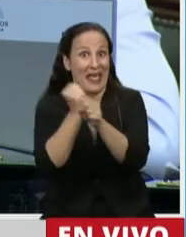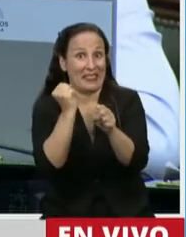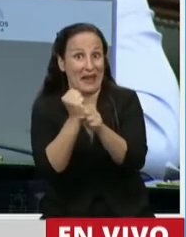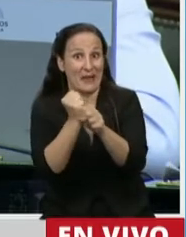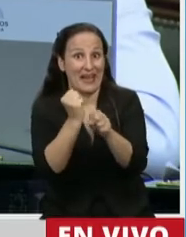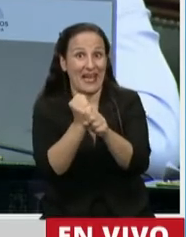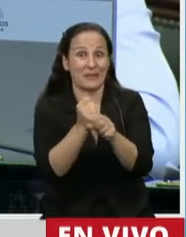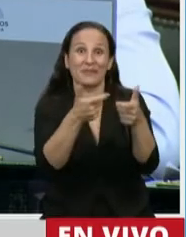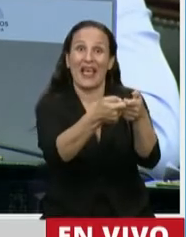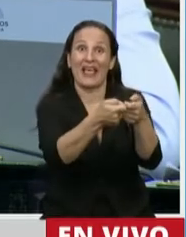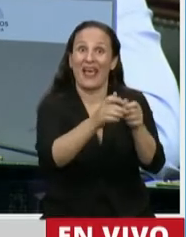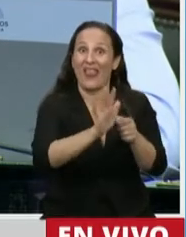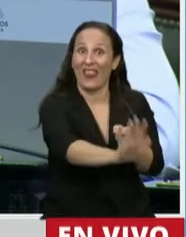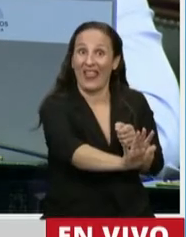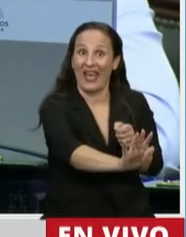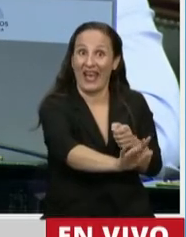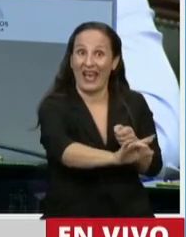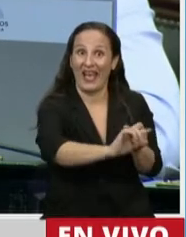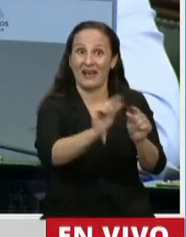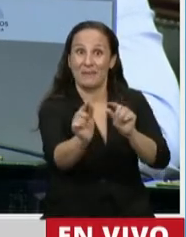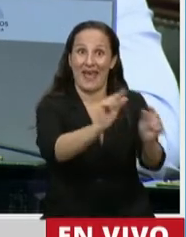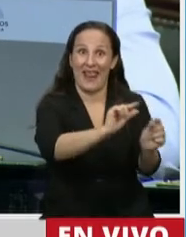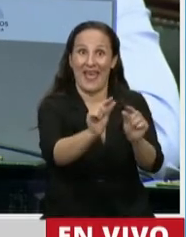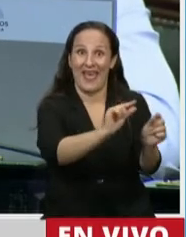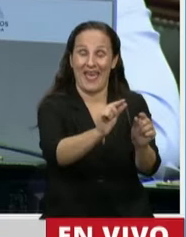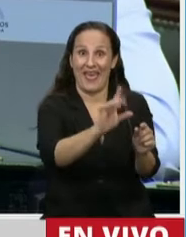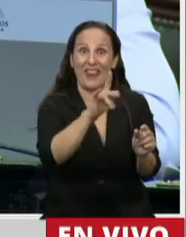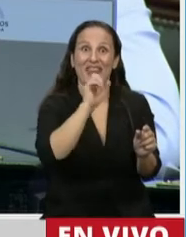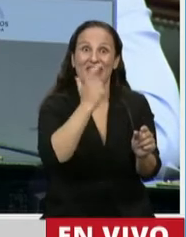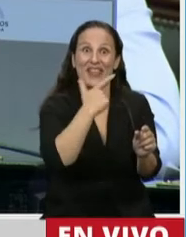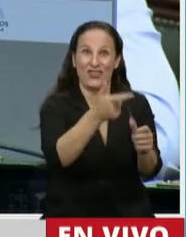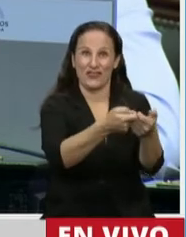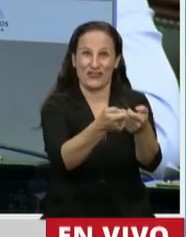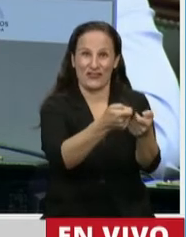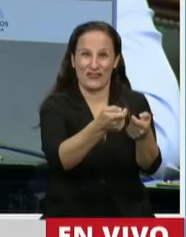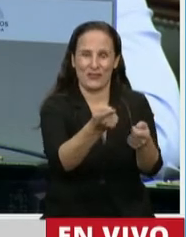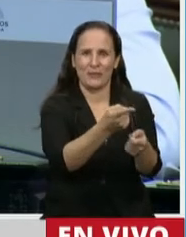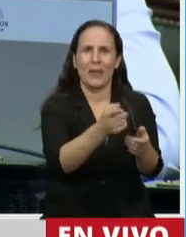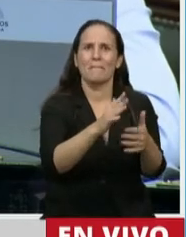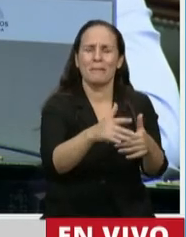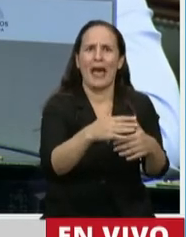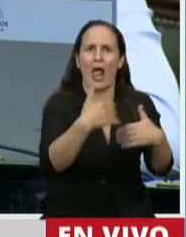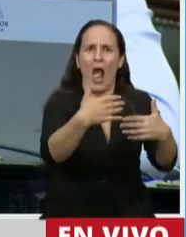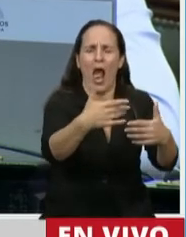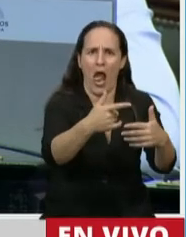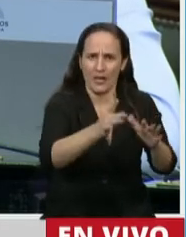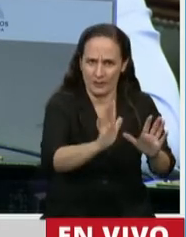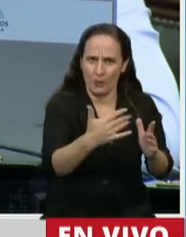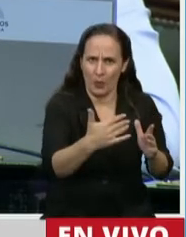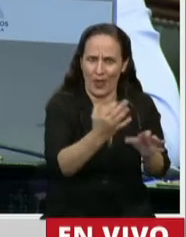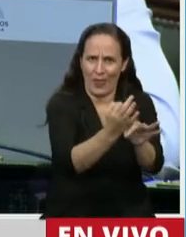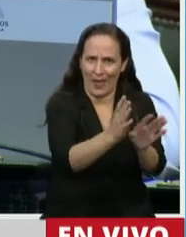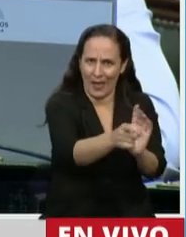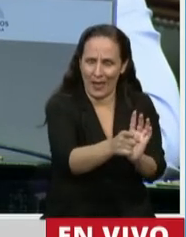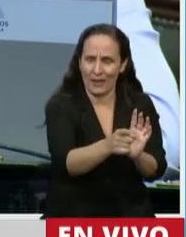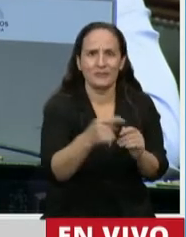deja el teléfono en la casa para compartir los datos y que así se atracen lo menos posible. ¿Saben